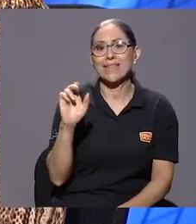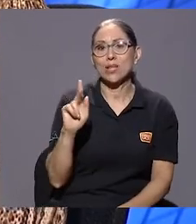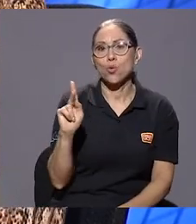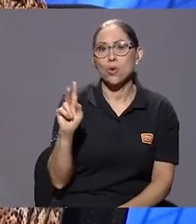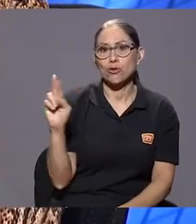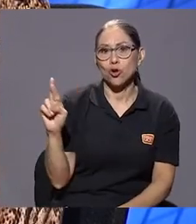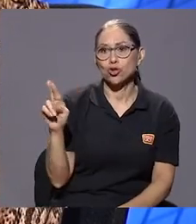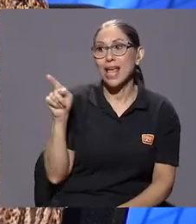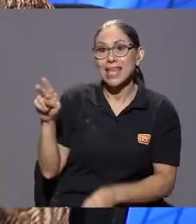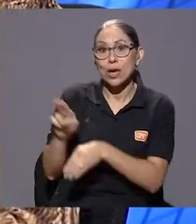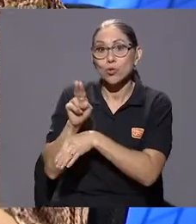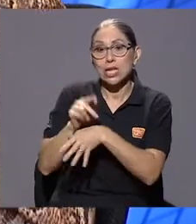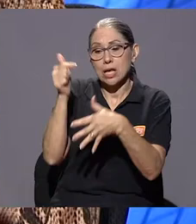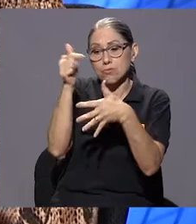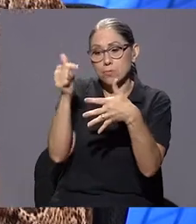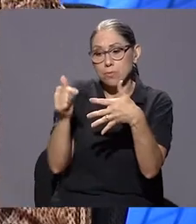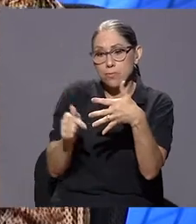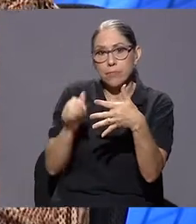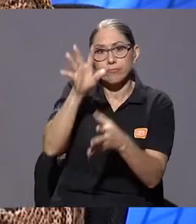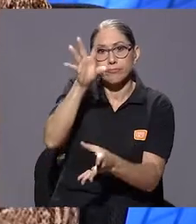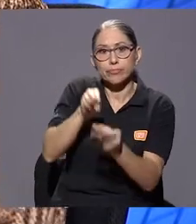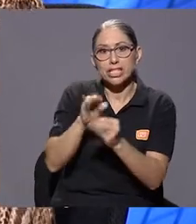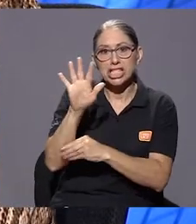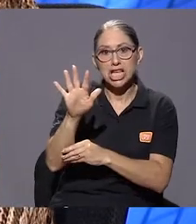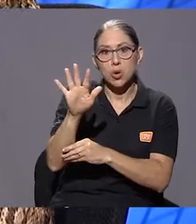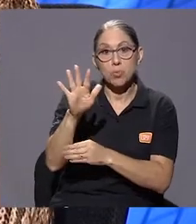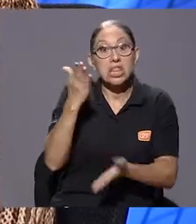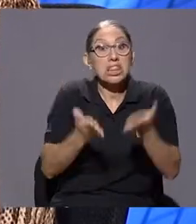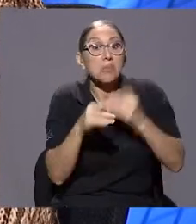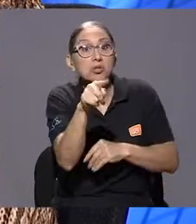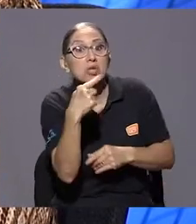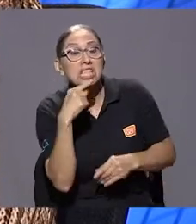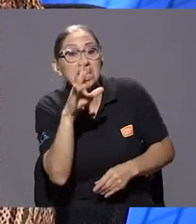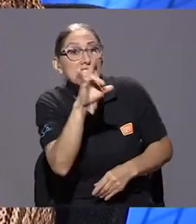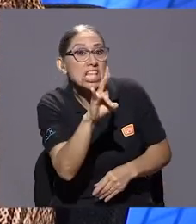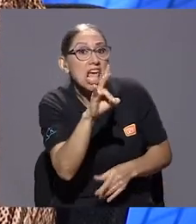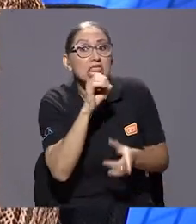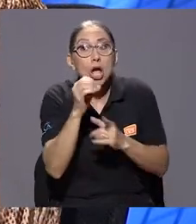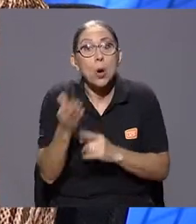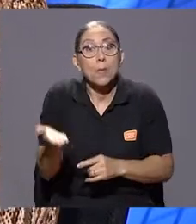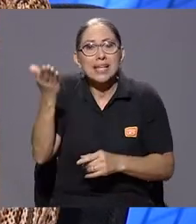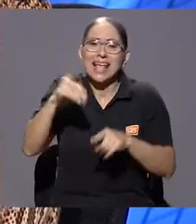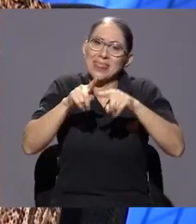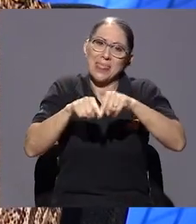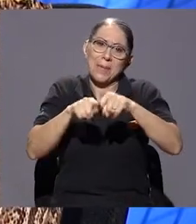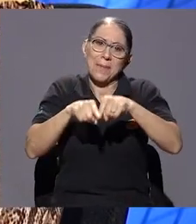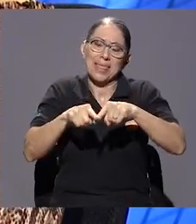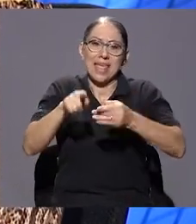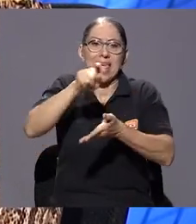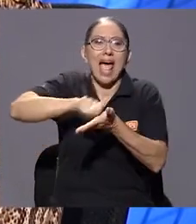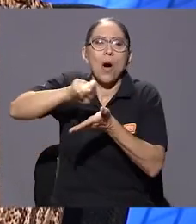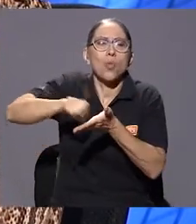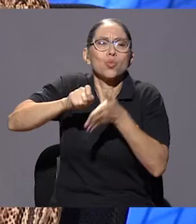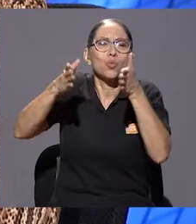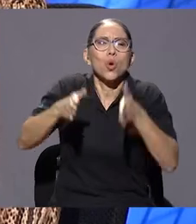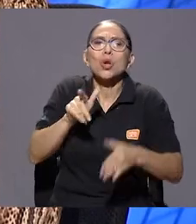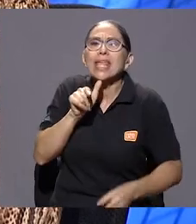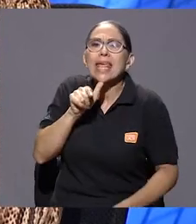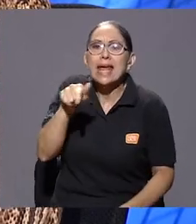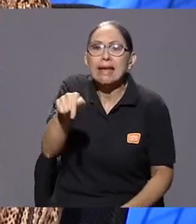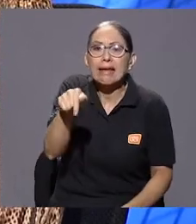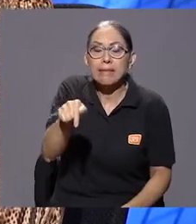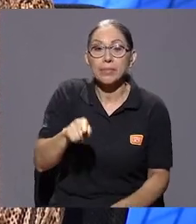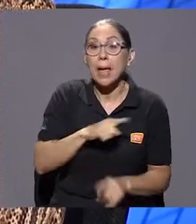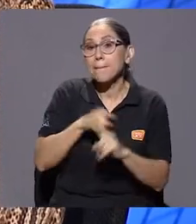entonces alguna otra persona dice, bueno, pero es que son siete, pero es que son más, eso va a depender del autor que usted se base. Pero básicamente algo que es importante es